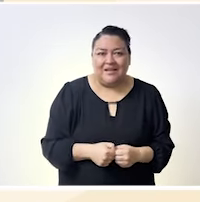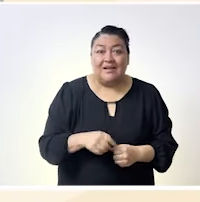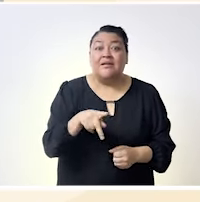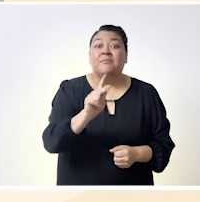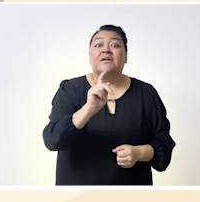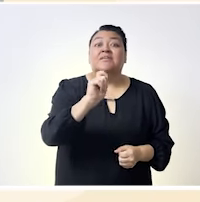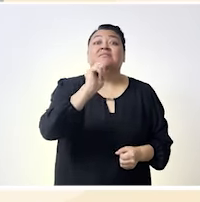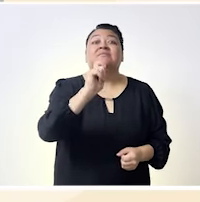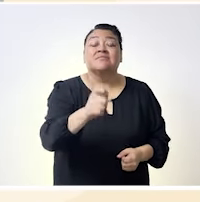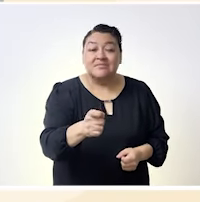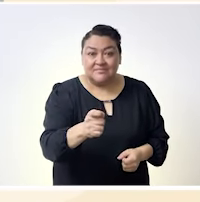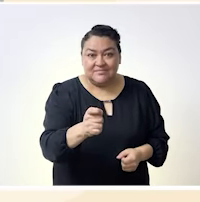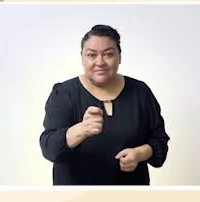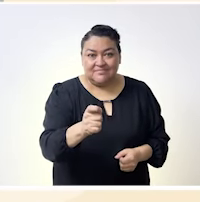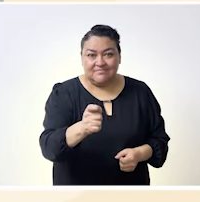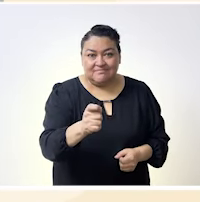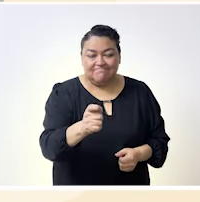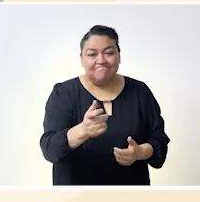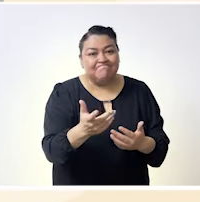todo el que